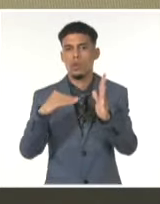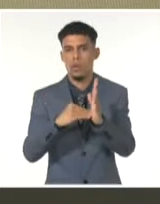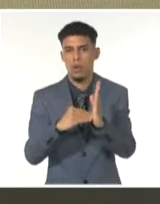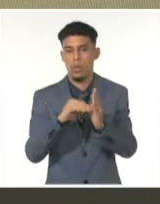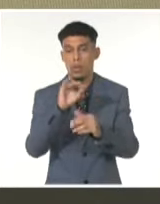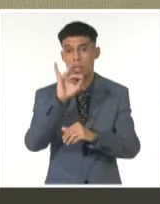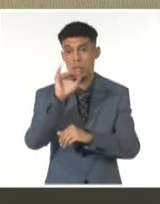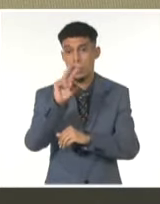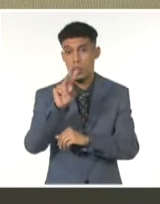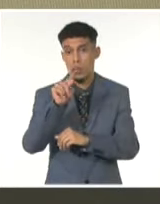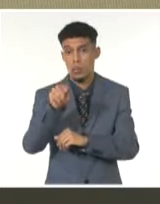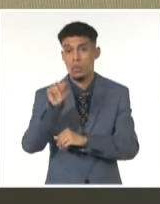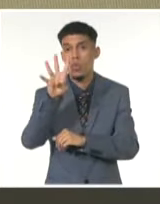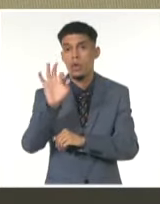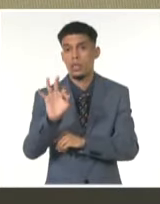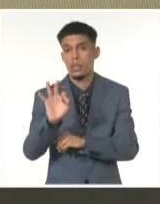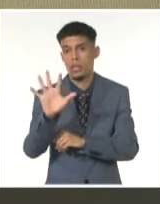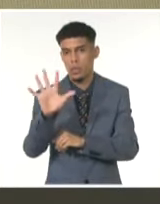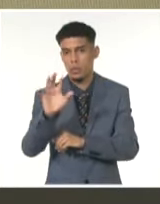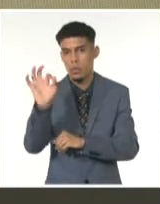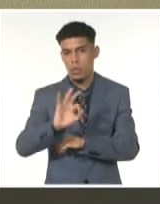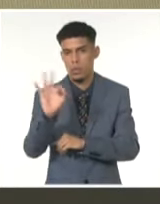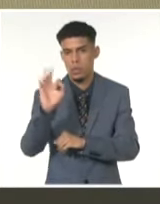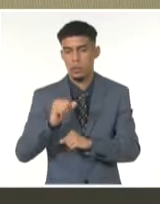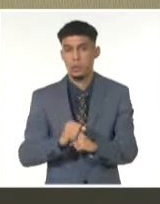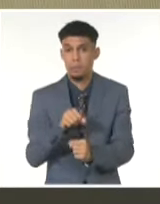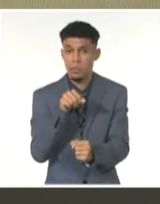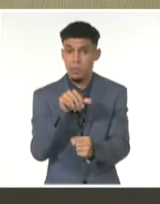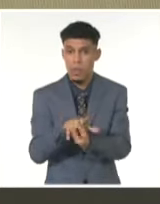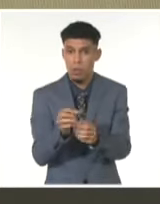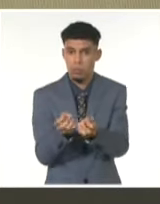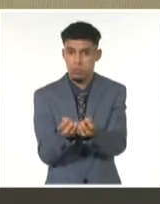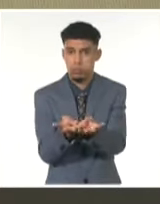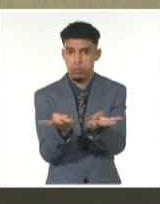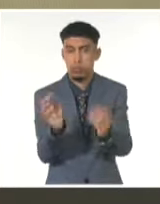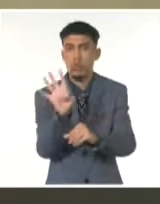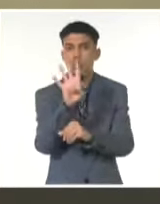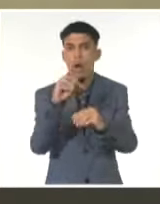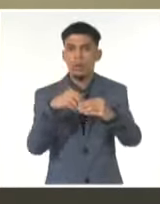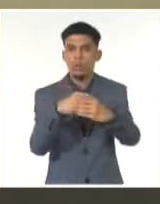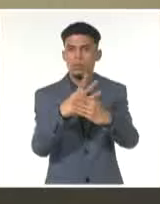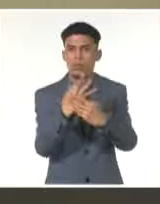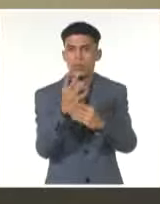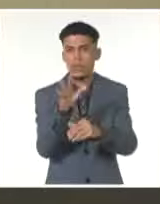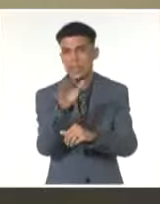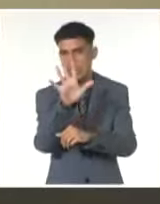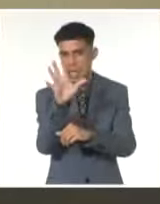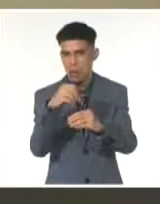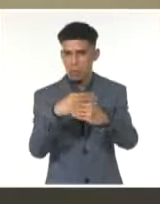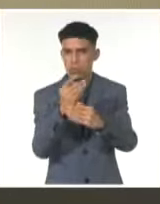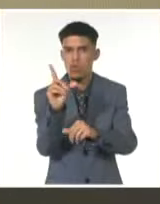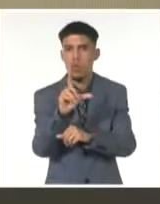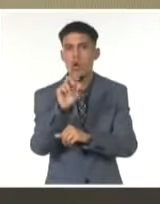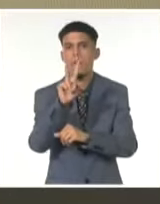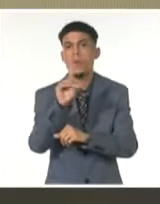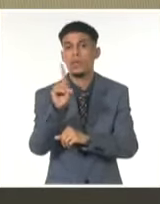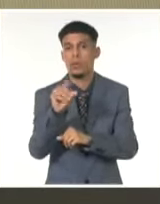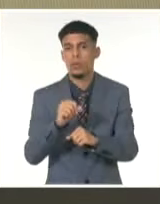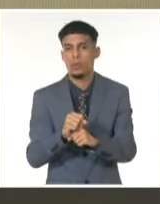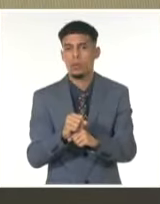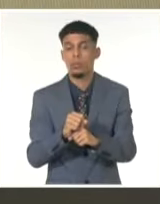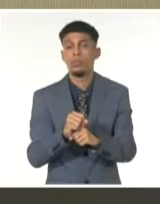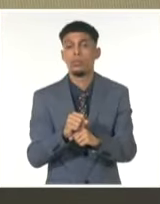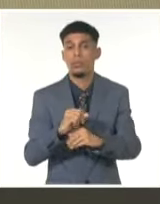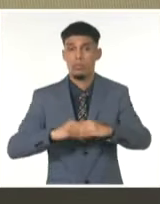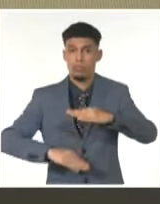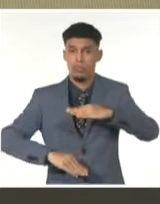.45 por ciento. Comienza a verter a las 4 de la mañana, 4 o 5 de la mañana del lunes 21. Llega a acumular